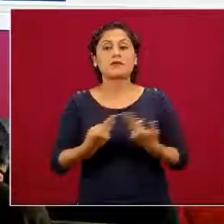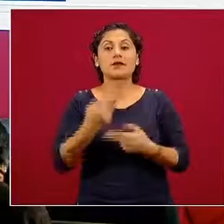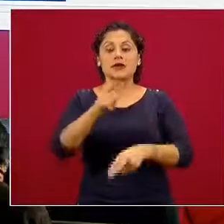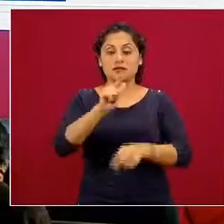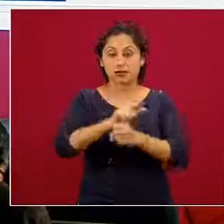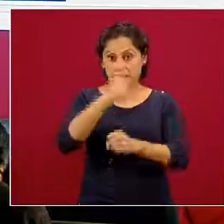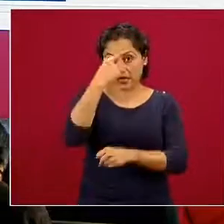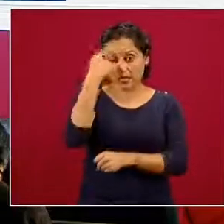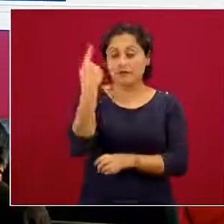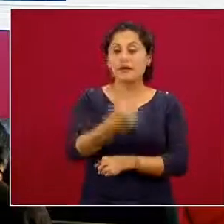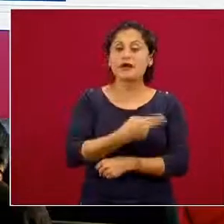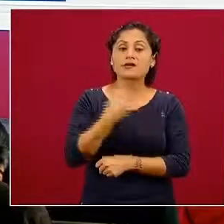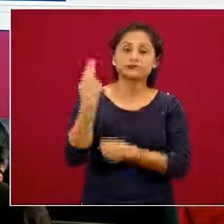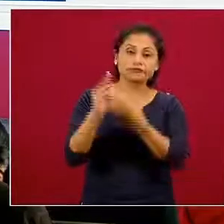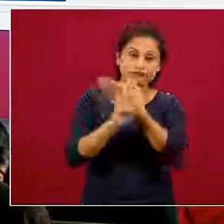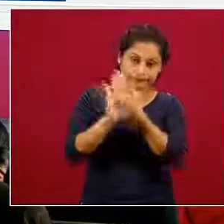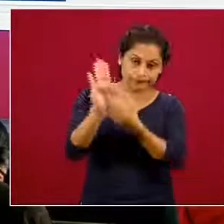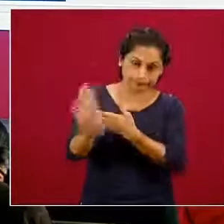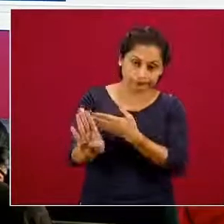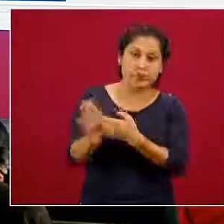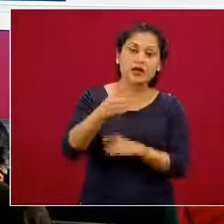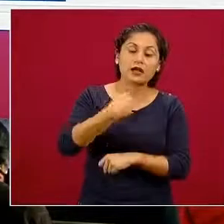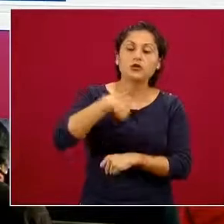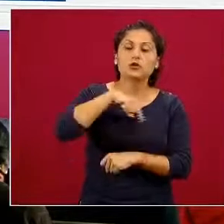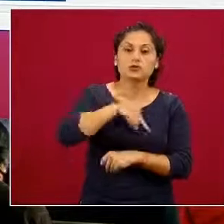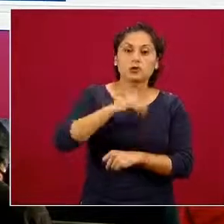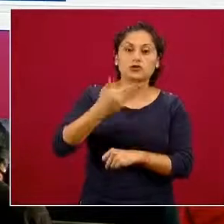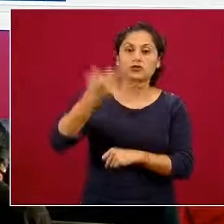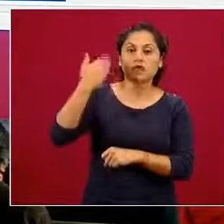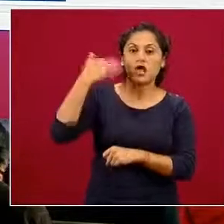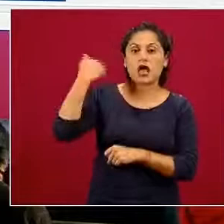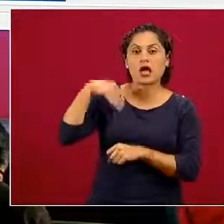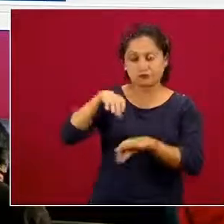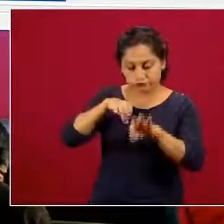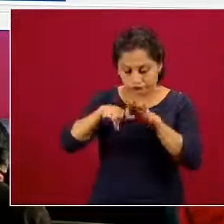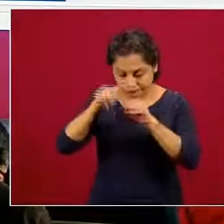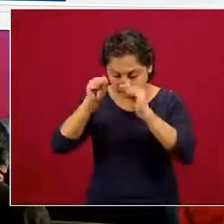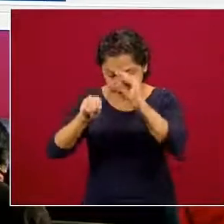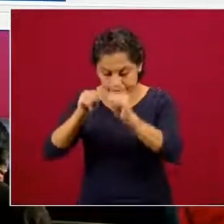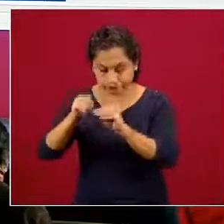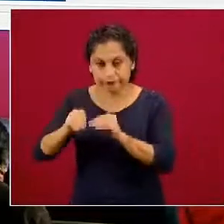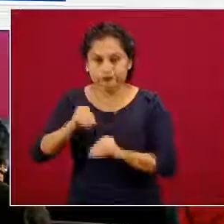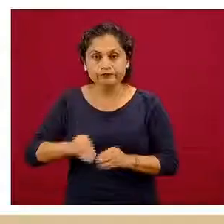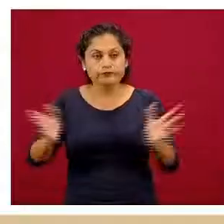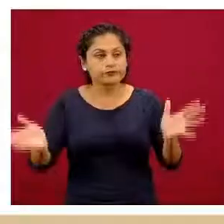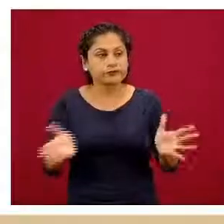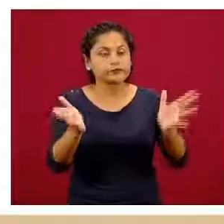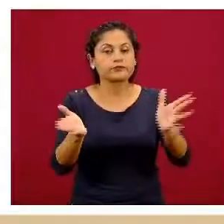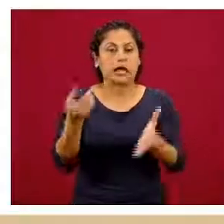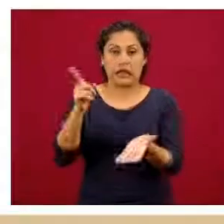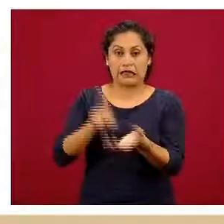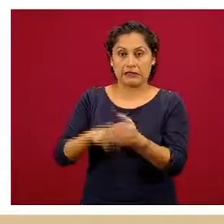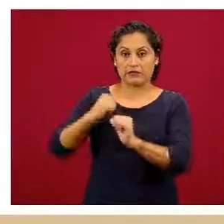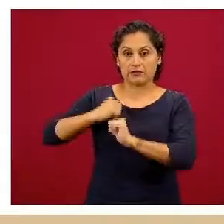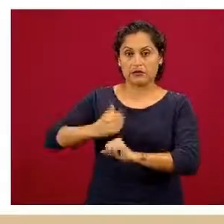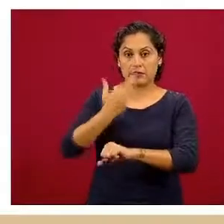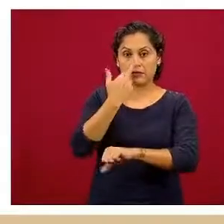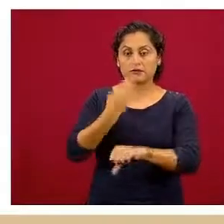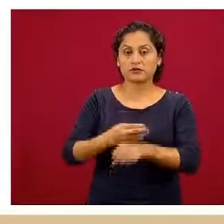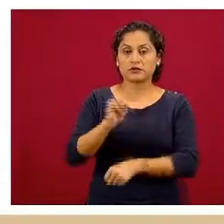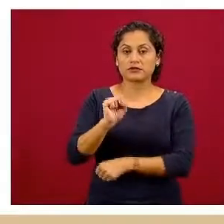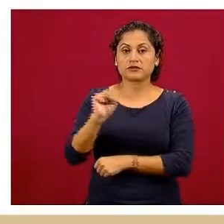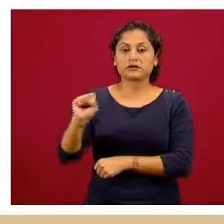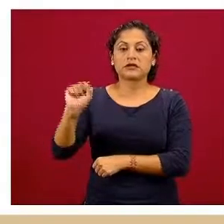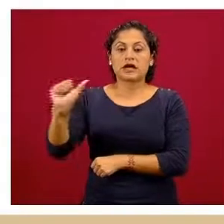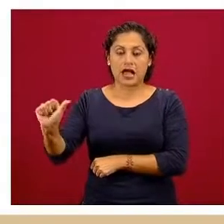que hemos estado trabajando y que hemos estado impulsando desde la Secretaría de Salud, tenemos que hay cuatro